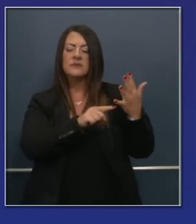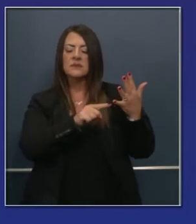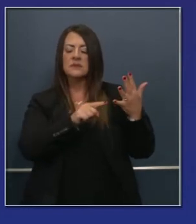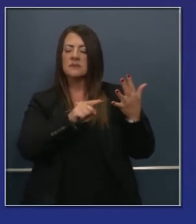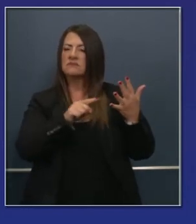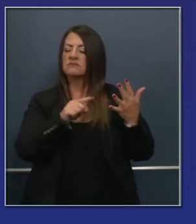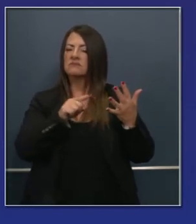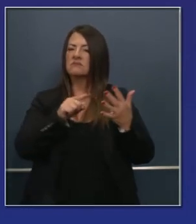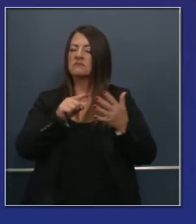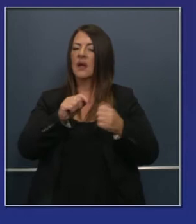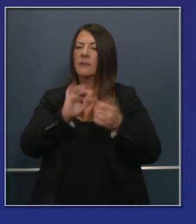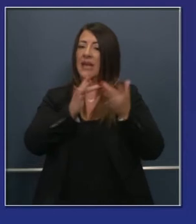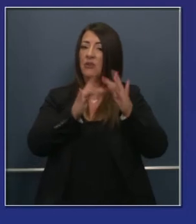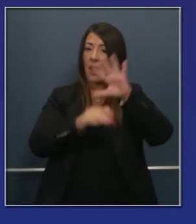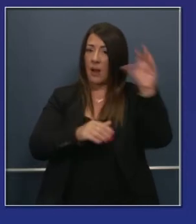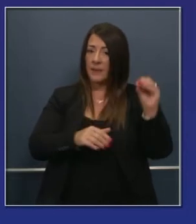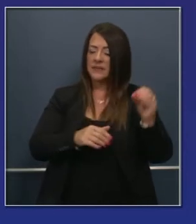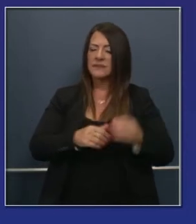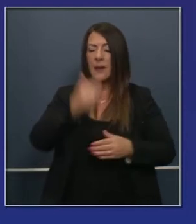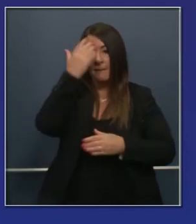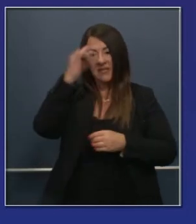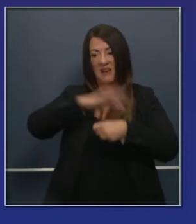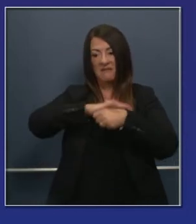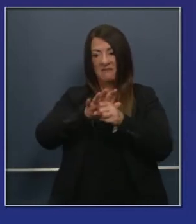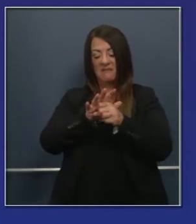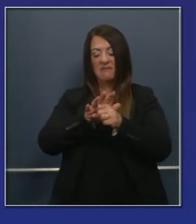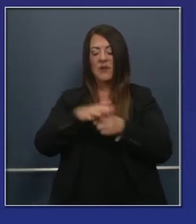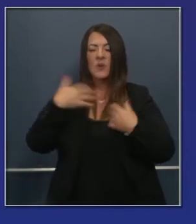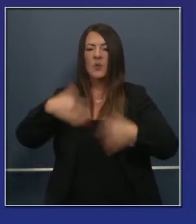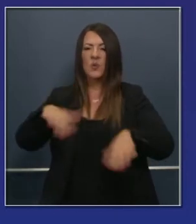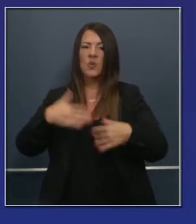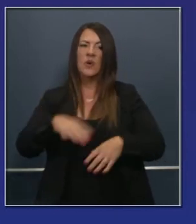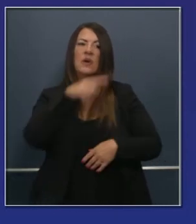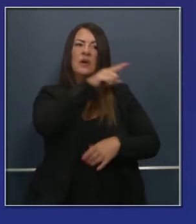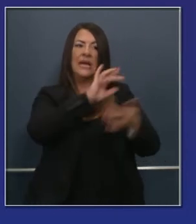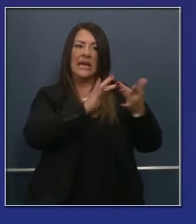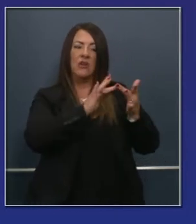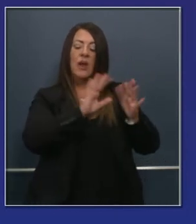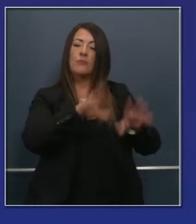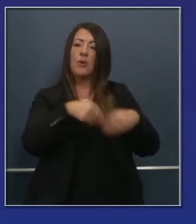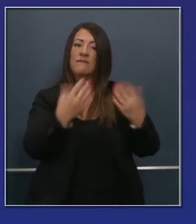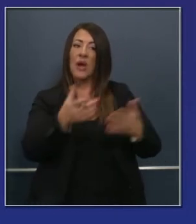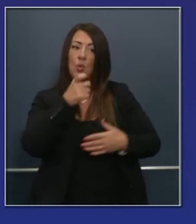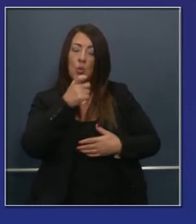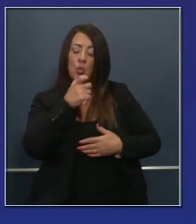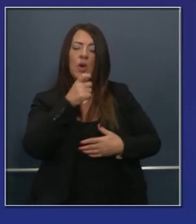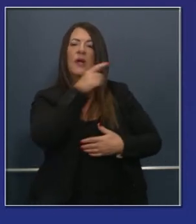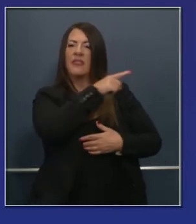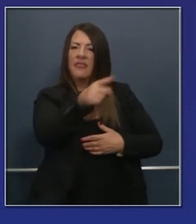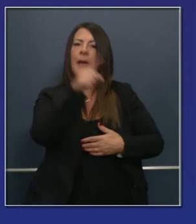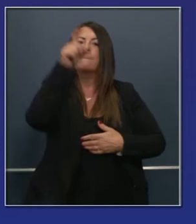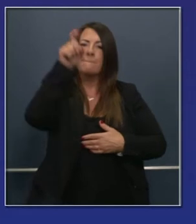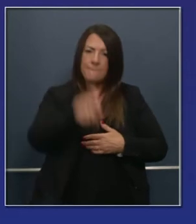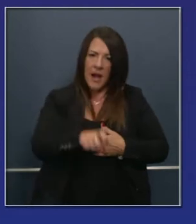estrecho que nunca. Durante este tiempo de COVID-19 y de educación a distancia, los proveedores de Internet deberían